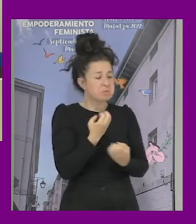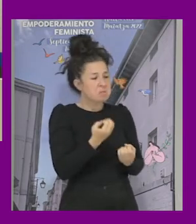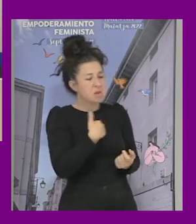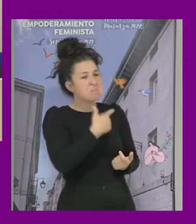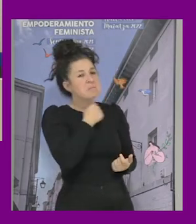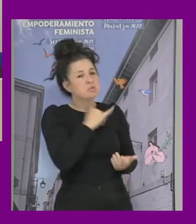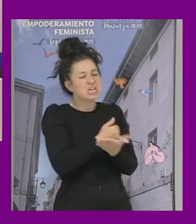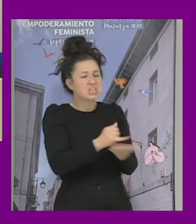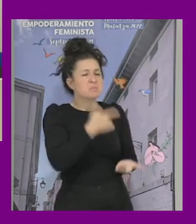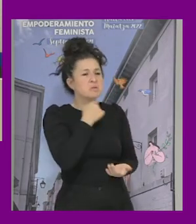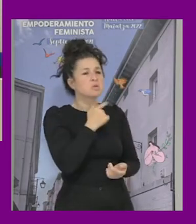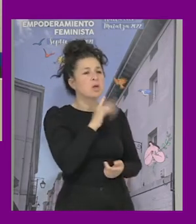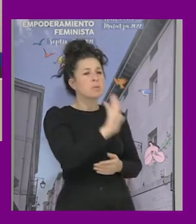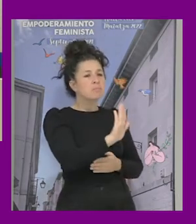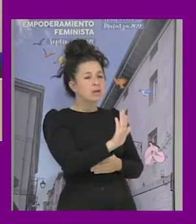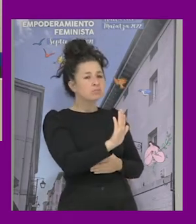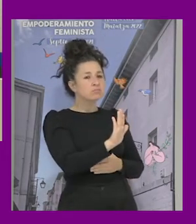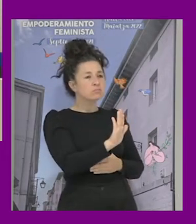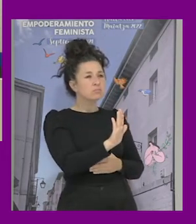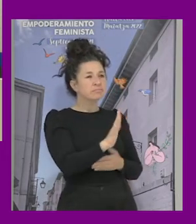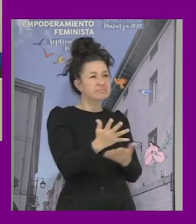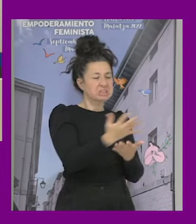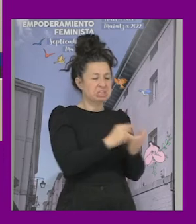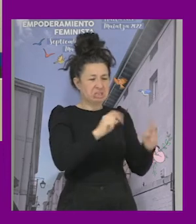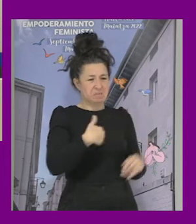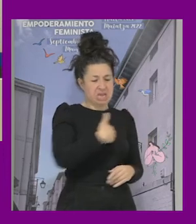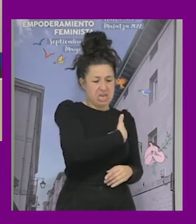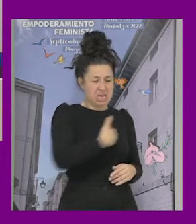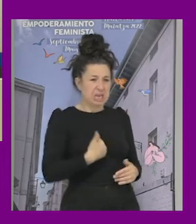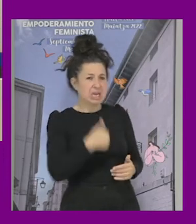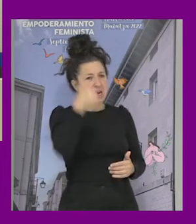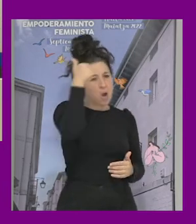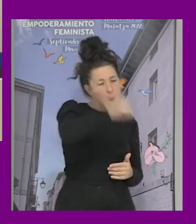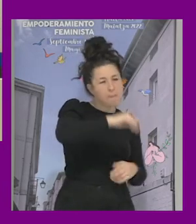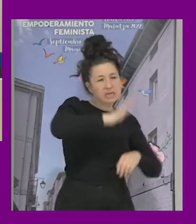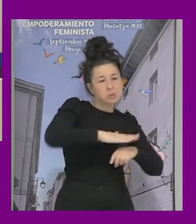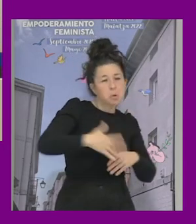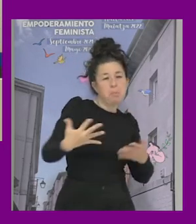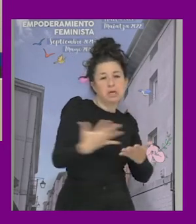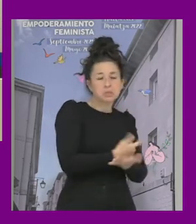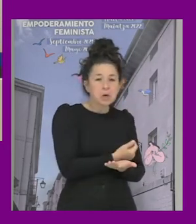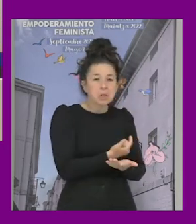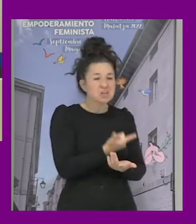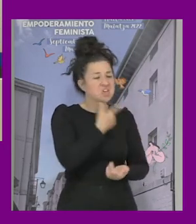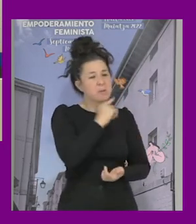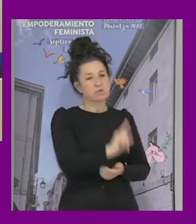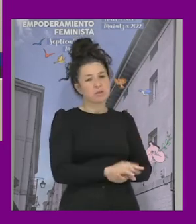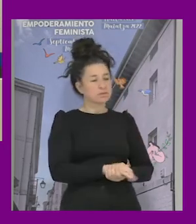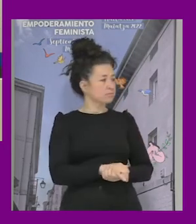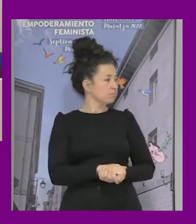mi me ha gustado la asignatura pero todo eso del género de que los hombres somos culpables de todo y tal no me ha gustado